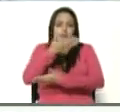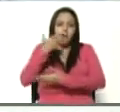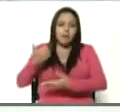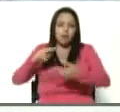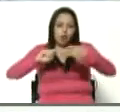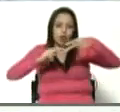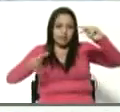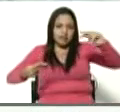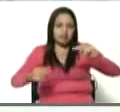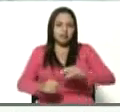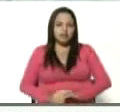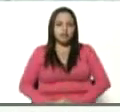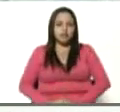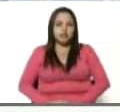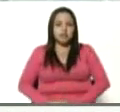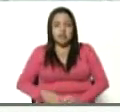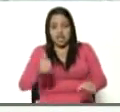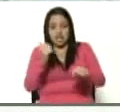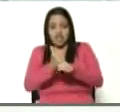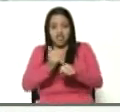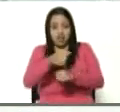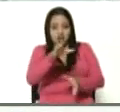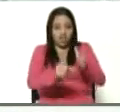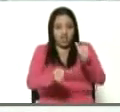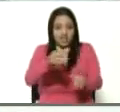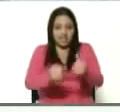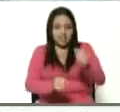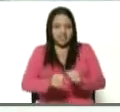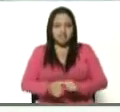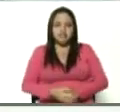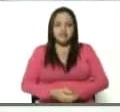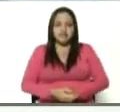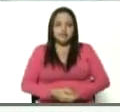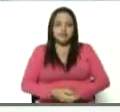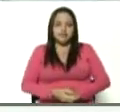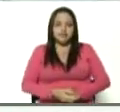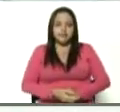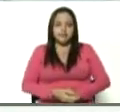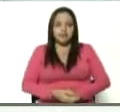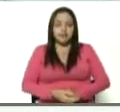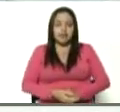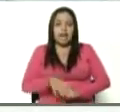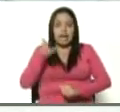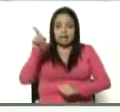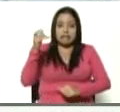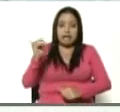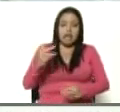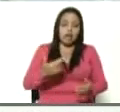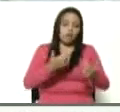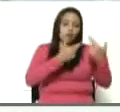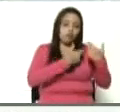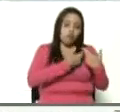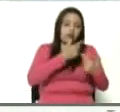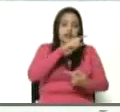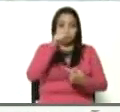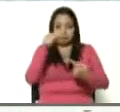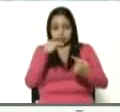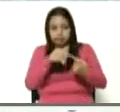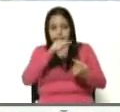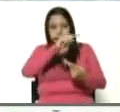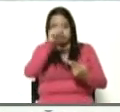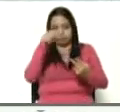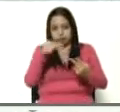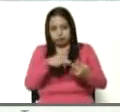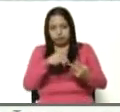y Producción de Leche Agropecuaria. Allá está José Aguilera, José Gregorio Rebolledo